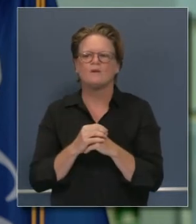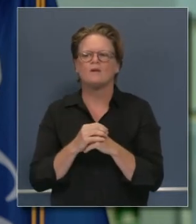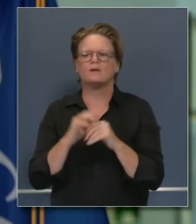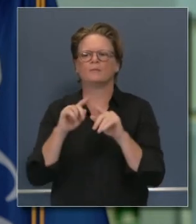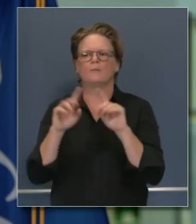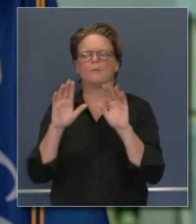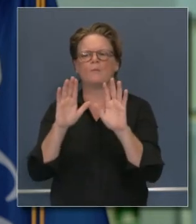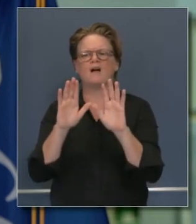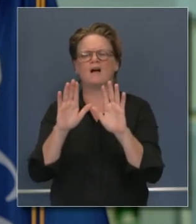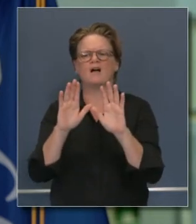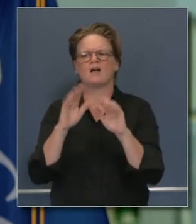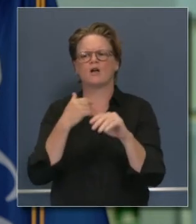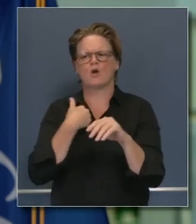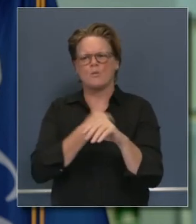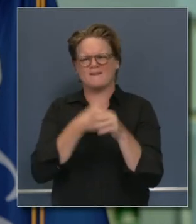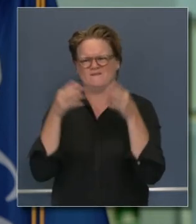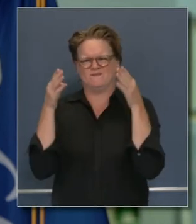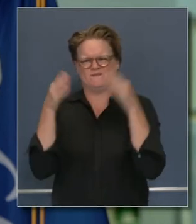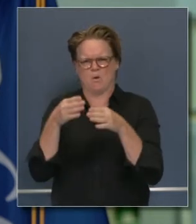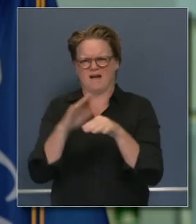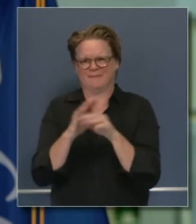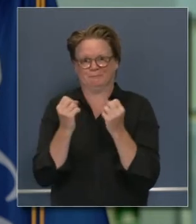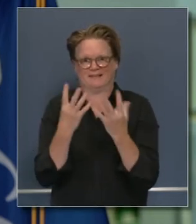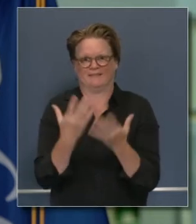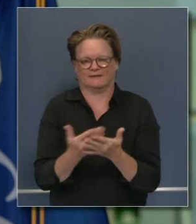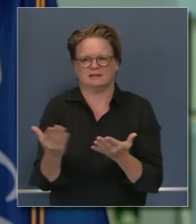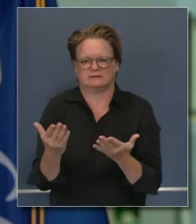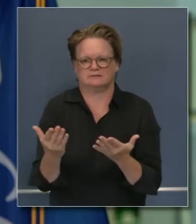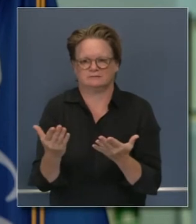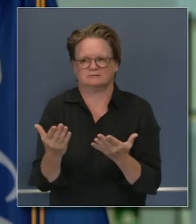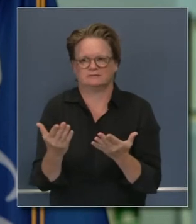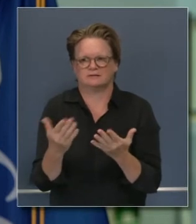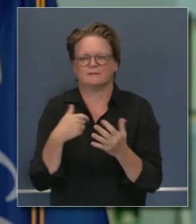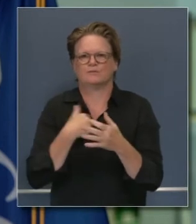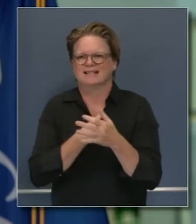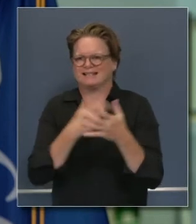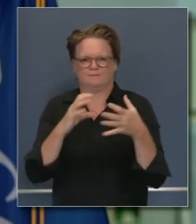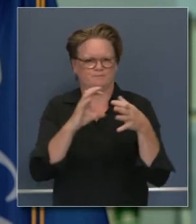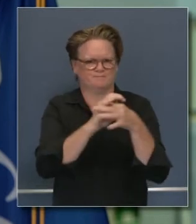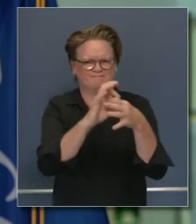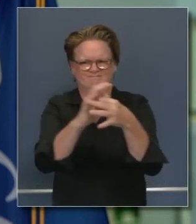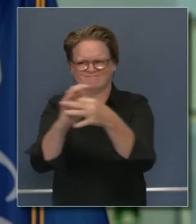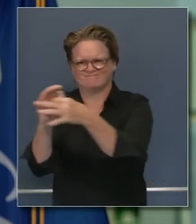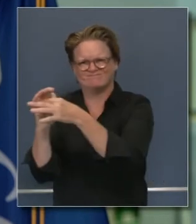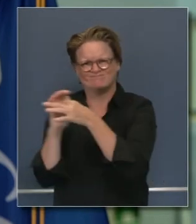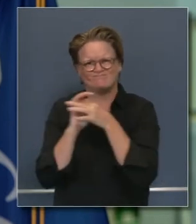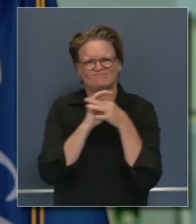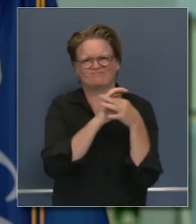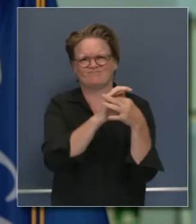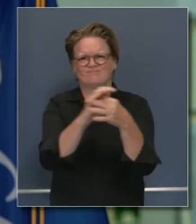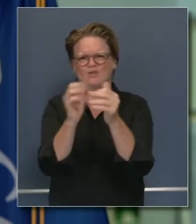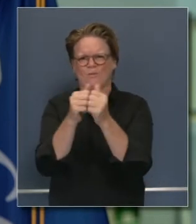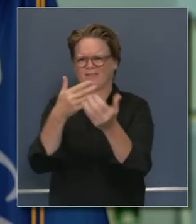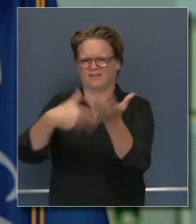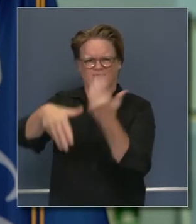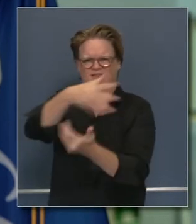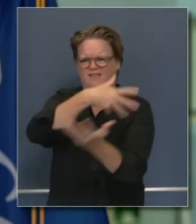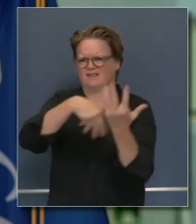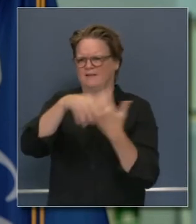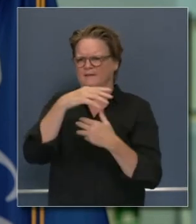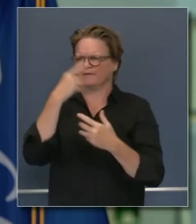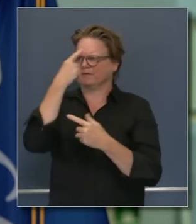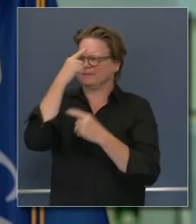que estamos avanzando en una causa que nos une a todos en este espectro en ambas casas de legislatura y la idea es que tenemos que estar